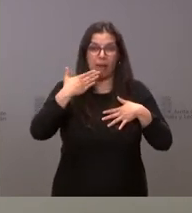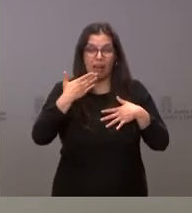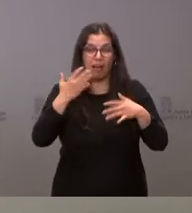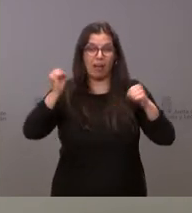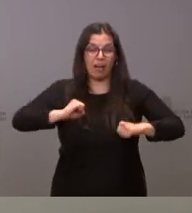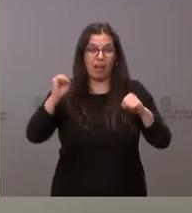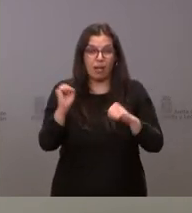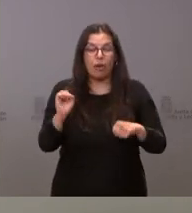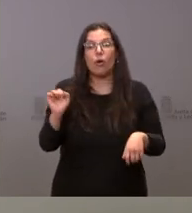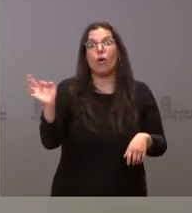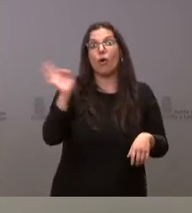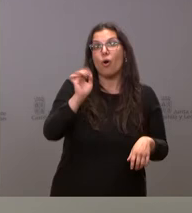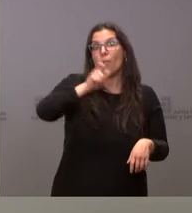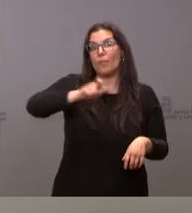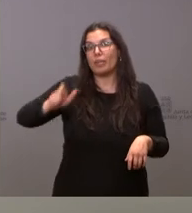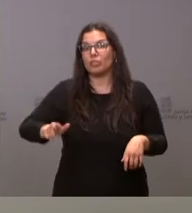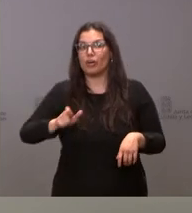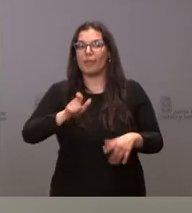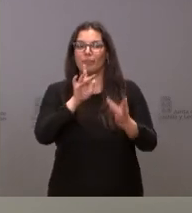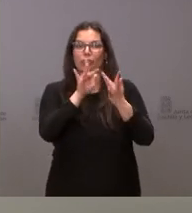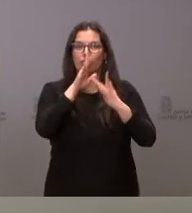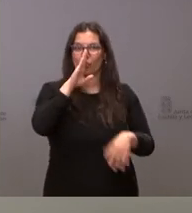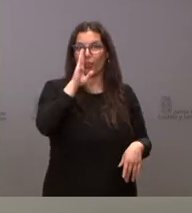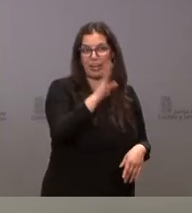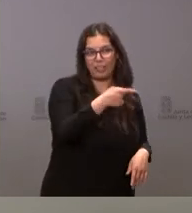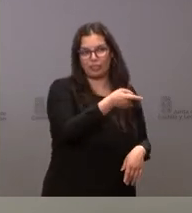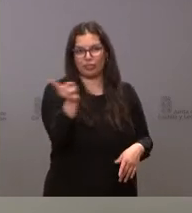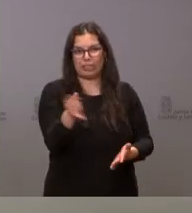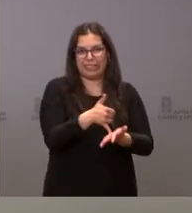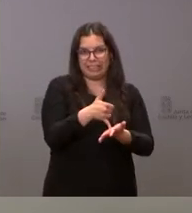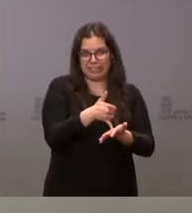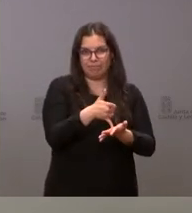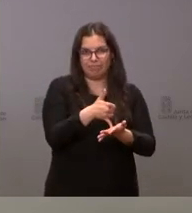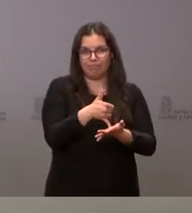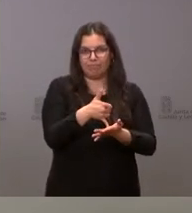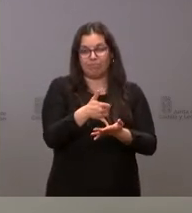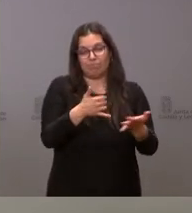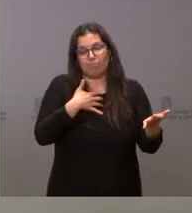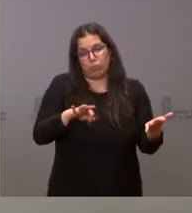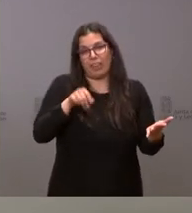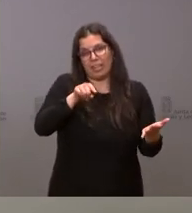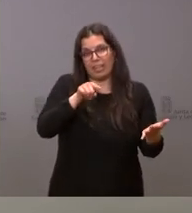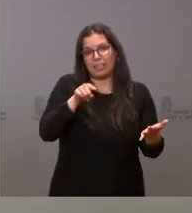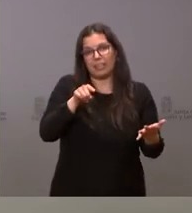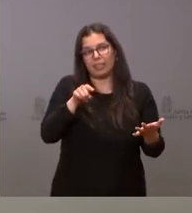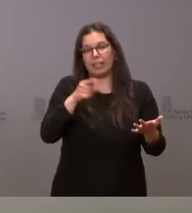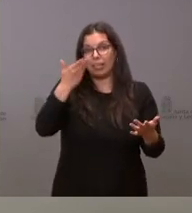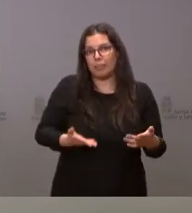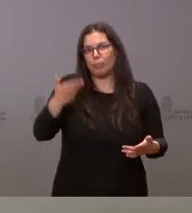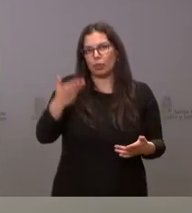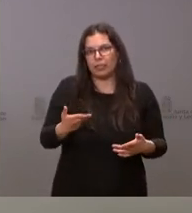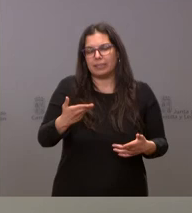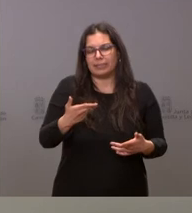las personas que tienen una relación directa con esas personas de mal riesgo. Que quizá ahí es todavía más importante